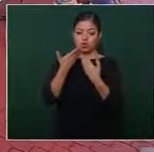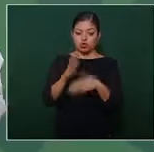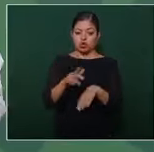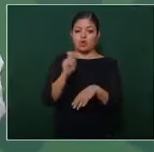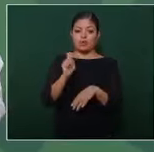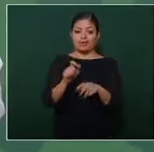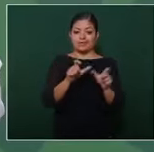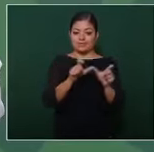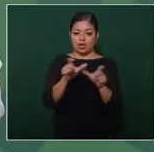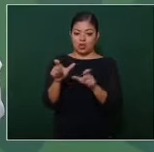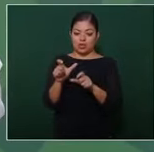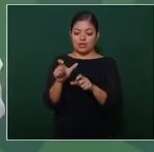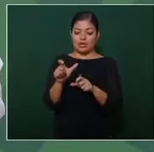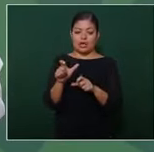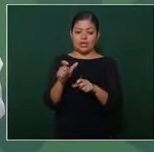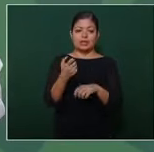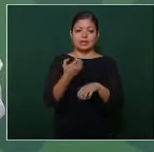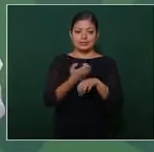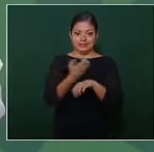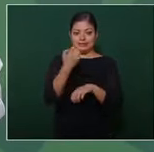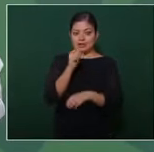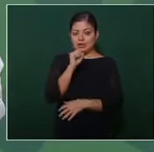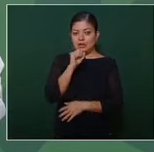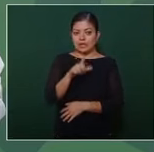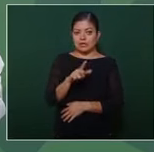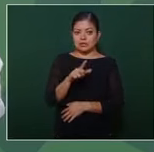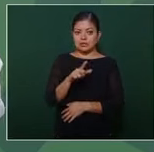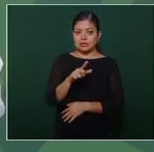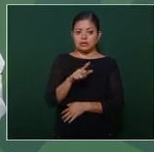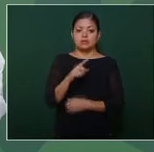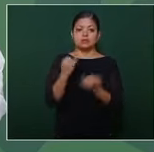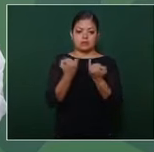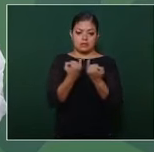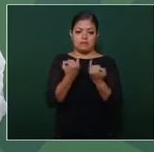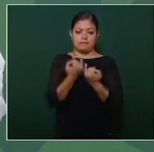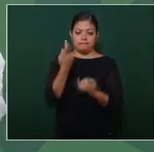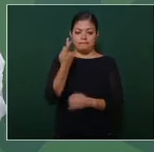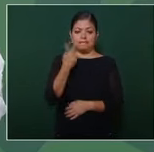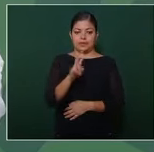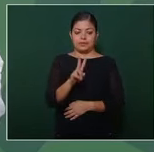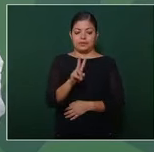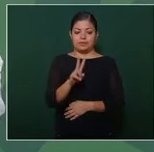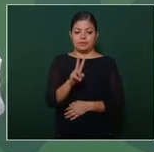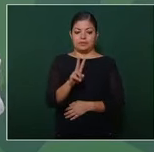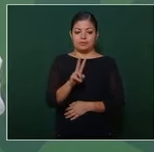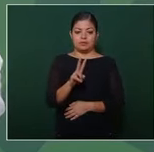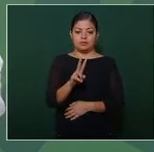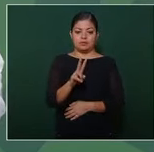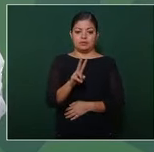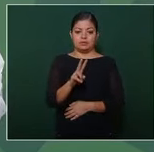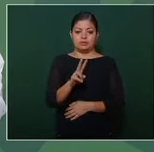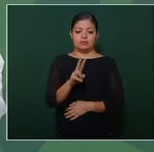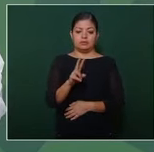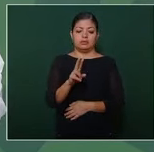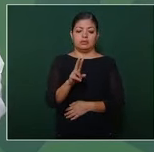seguridad en el estado de Jalisco y también en Vallarta y hay